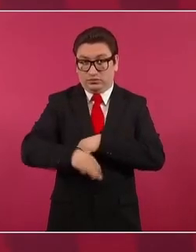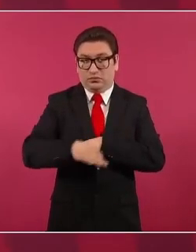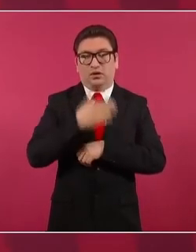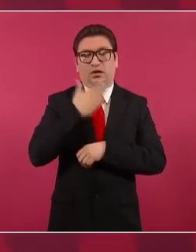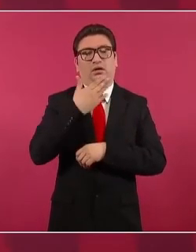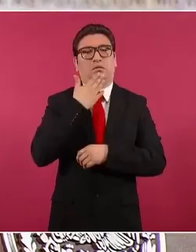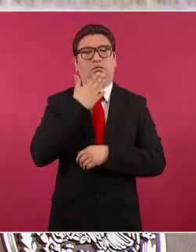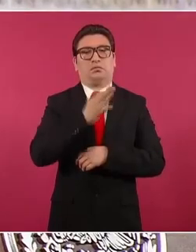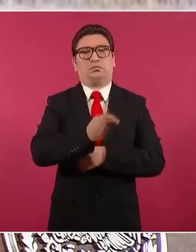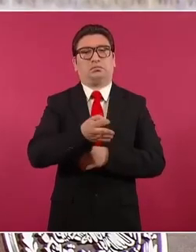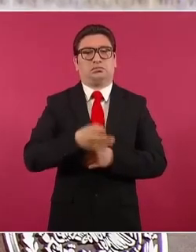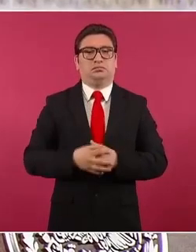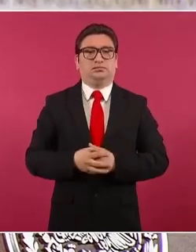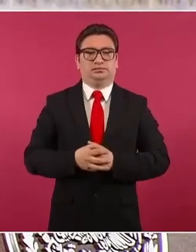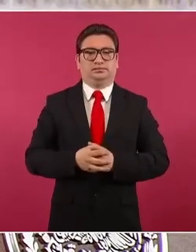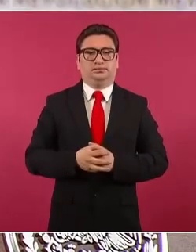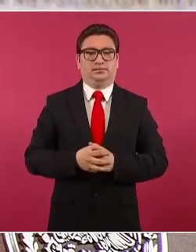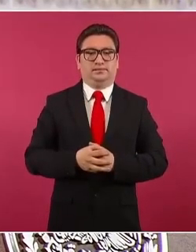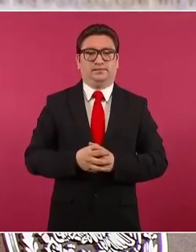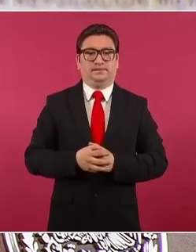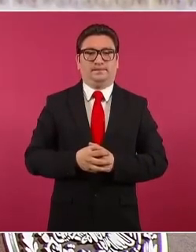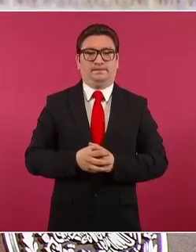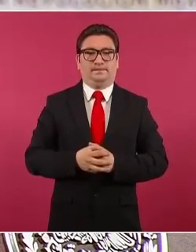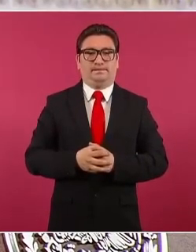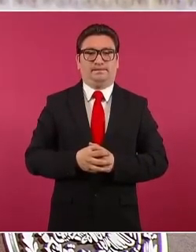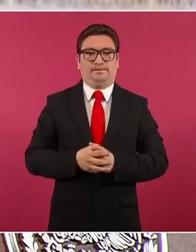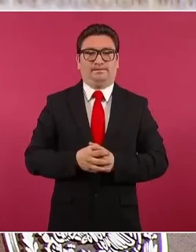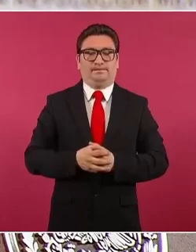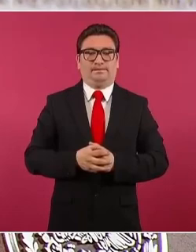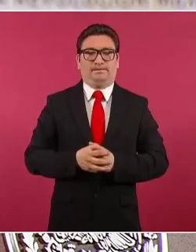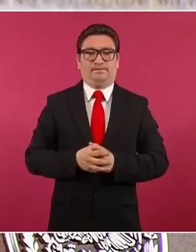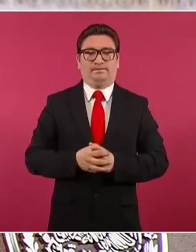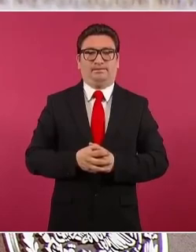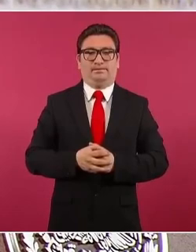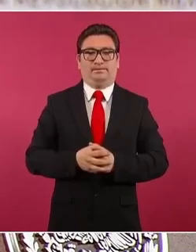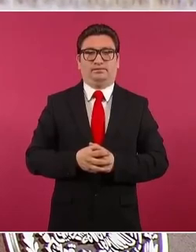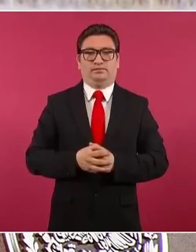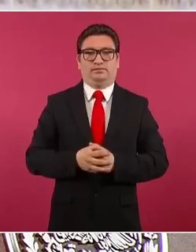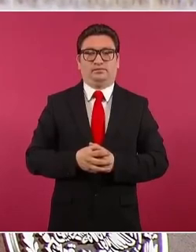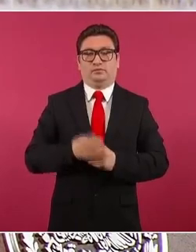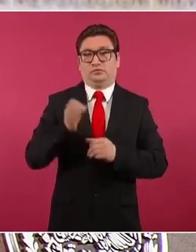que es una opción.